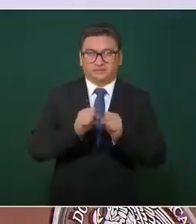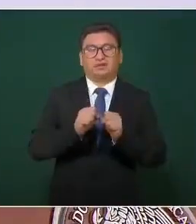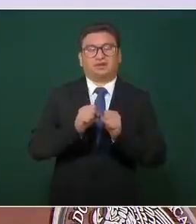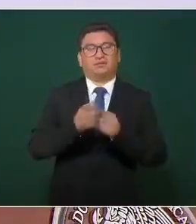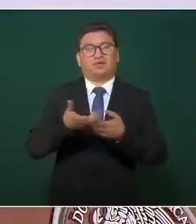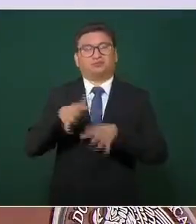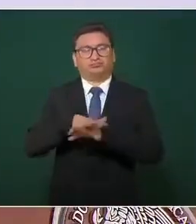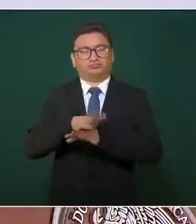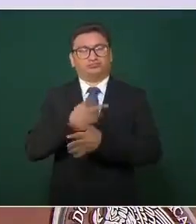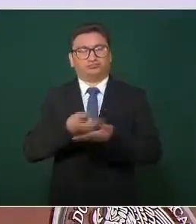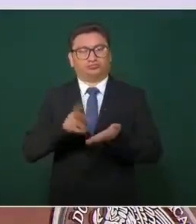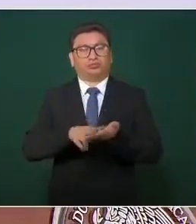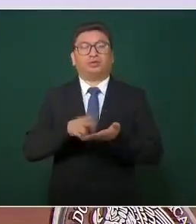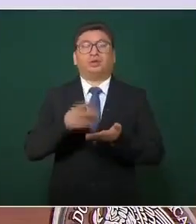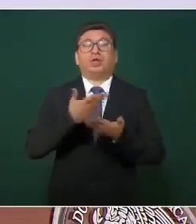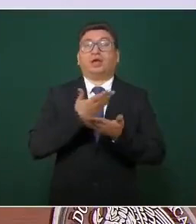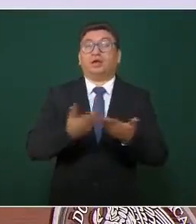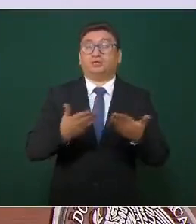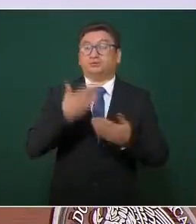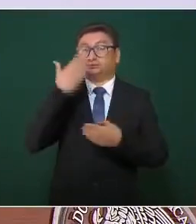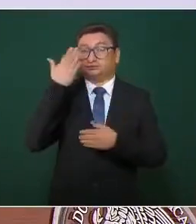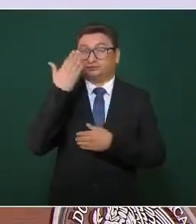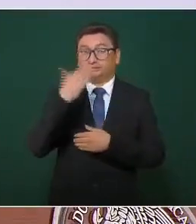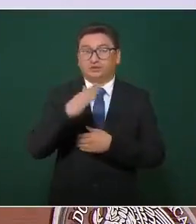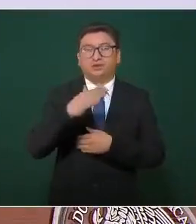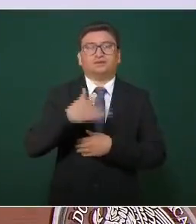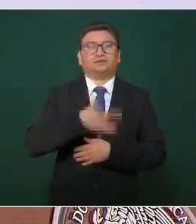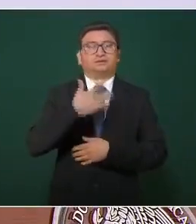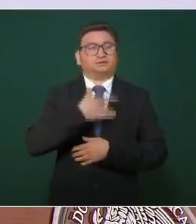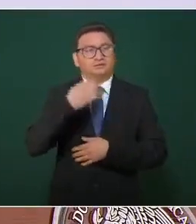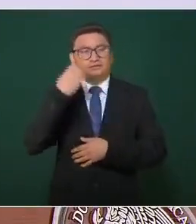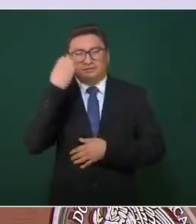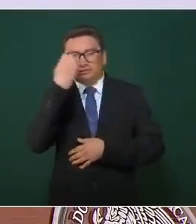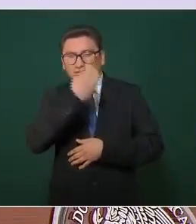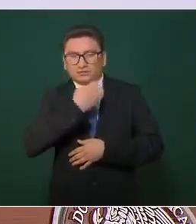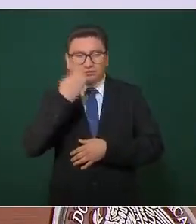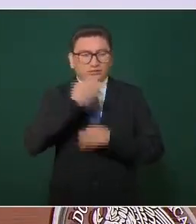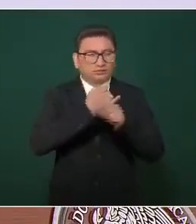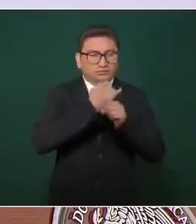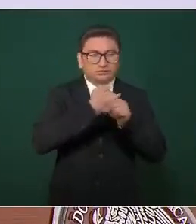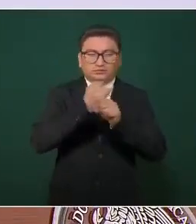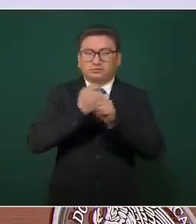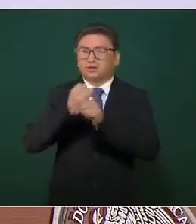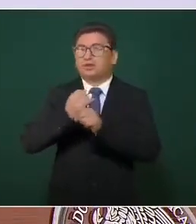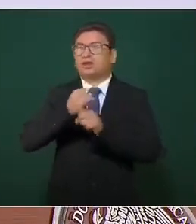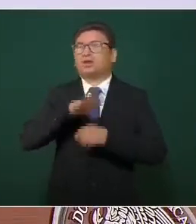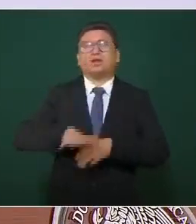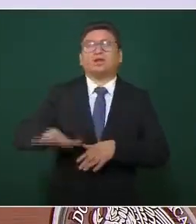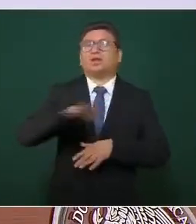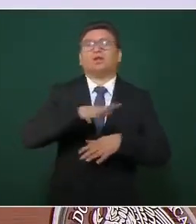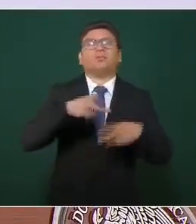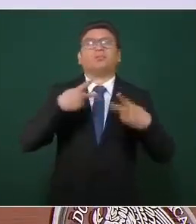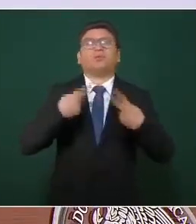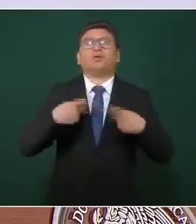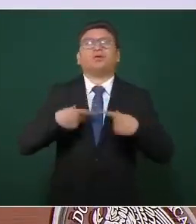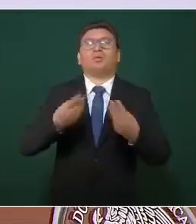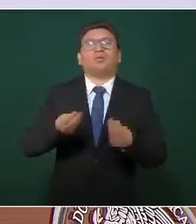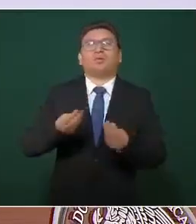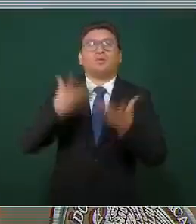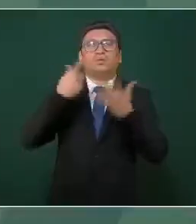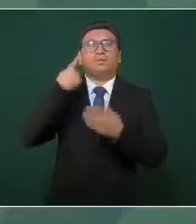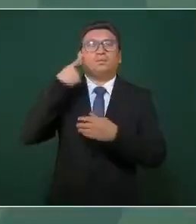lugar, dimensionar, diagnosticar, conocer el número de los beneficiarios que recibirán